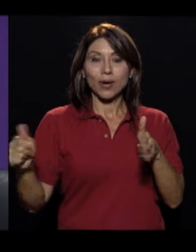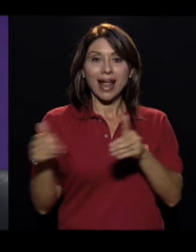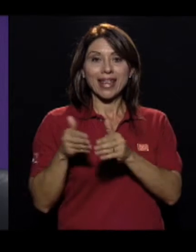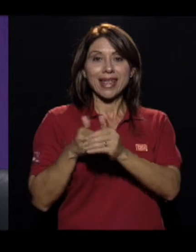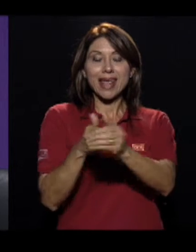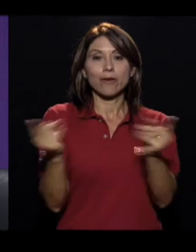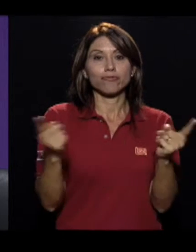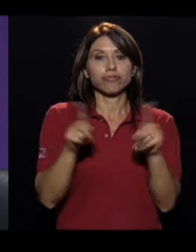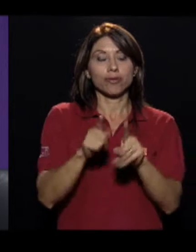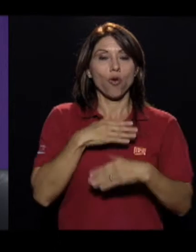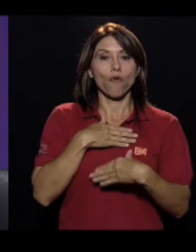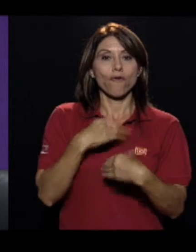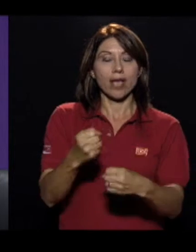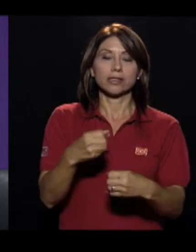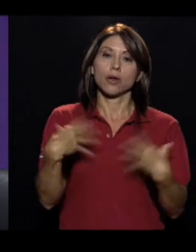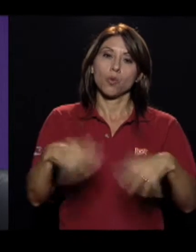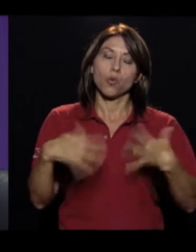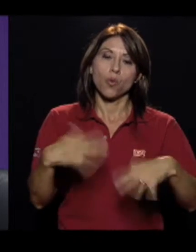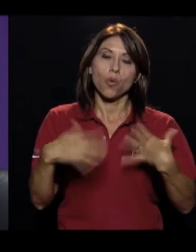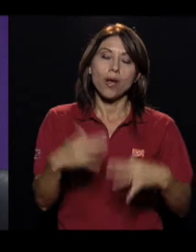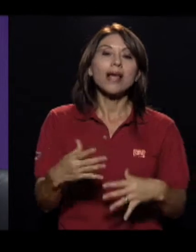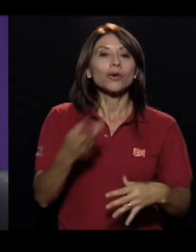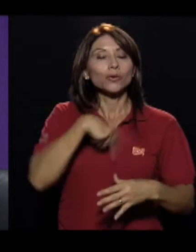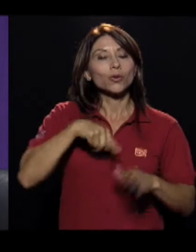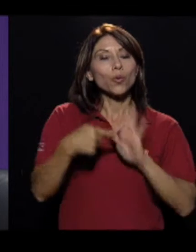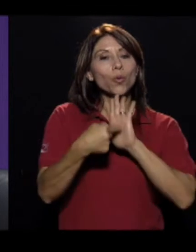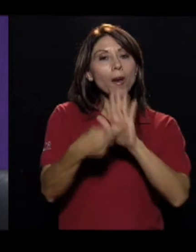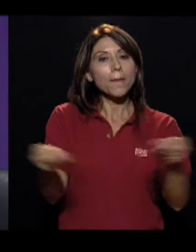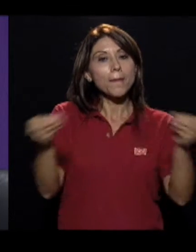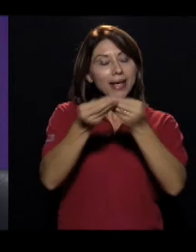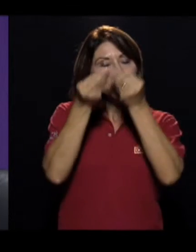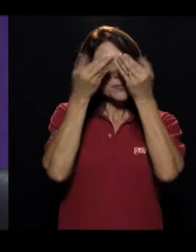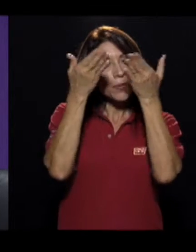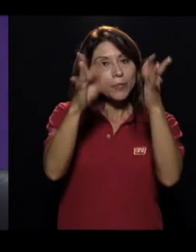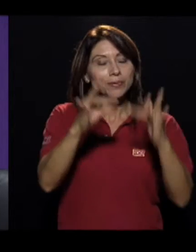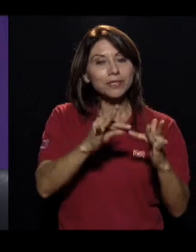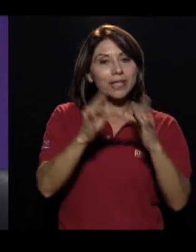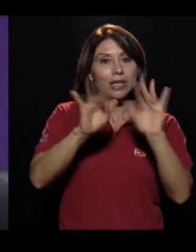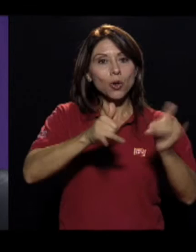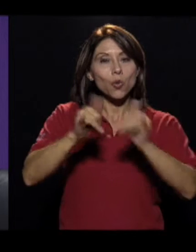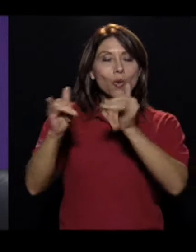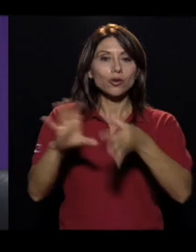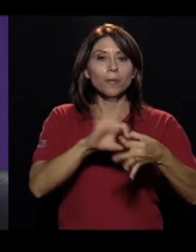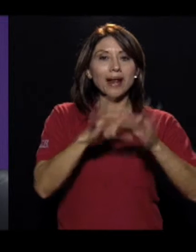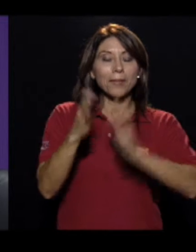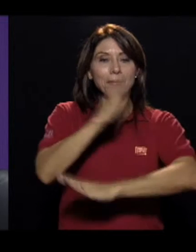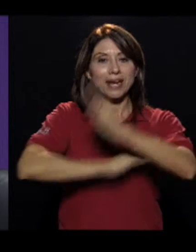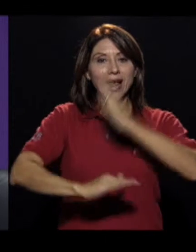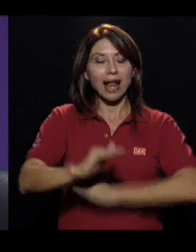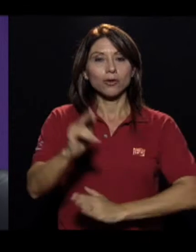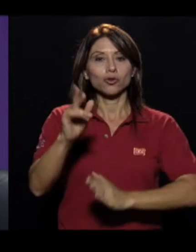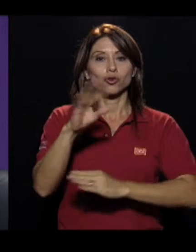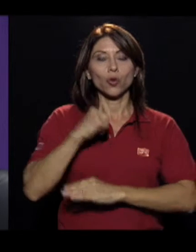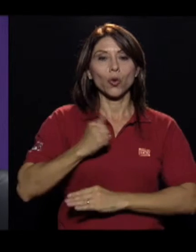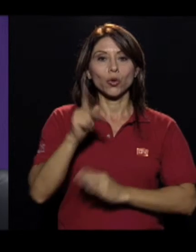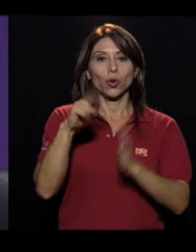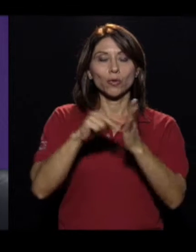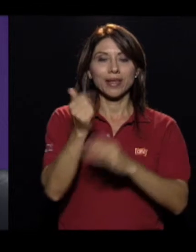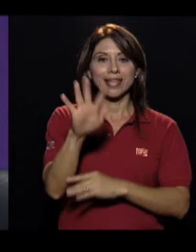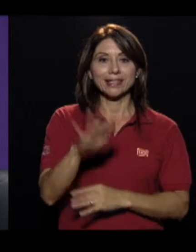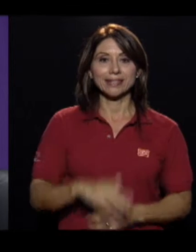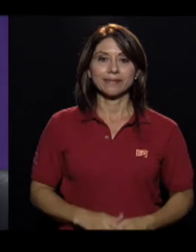sola persona. La confianza se deriva de eso. Le mostramos más de la cobertura especial de los Juegos para Panamericanos Toronto